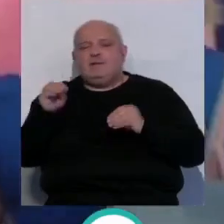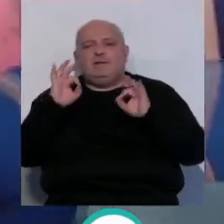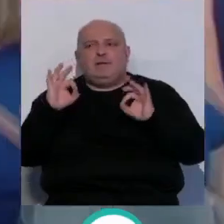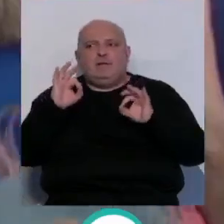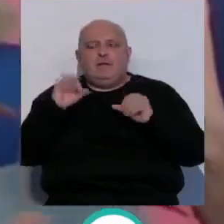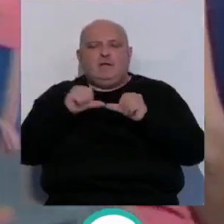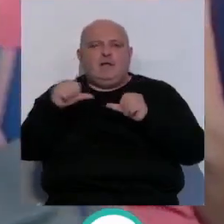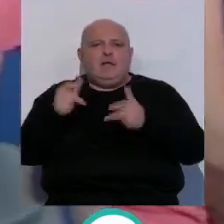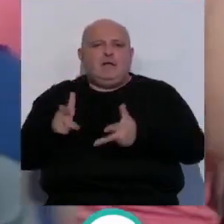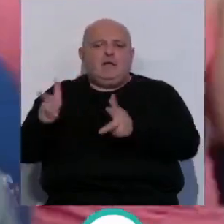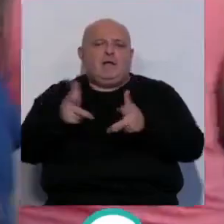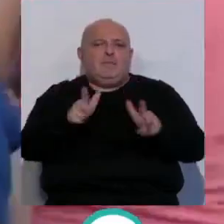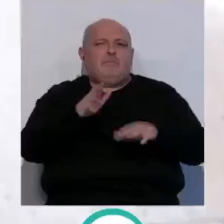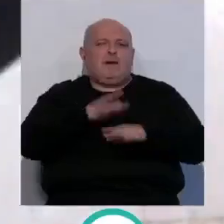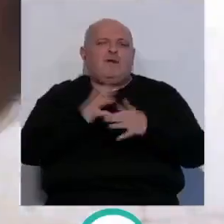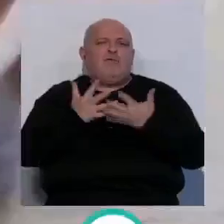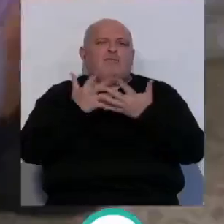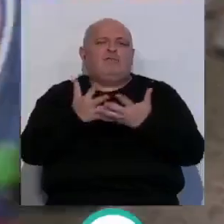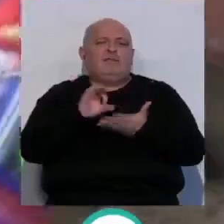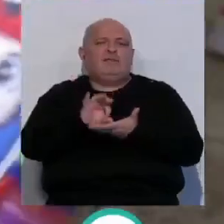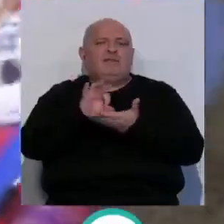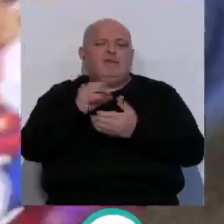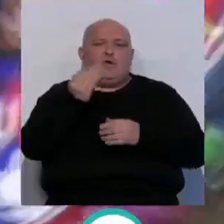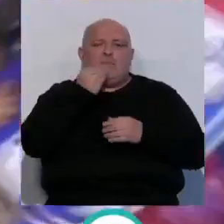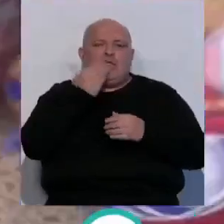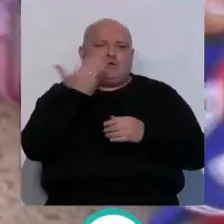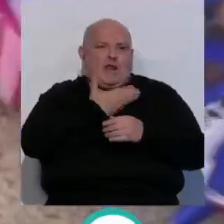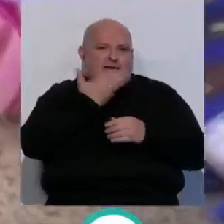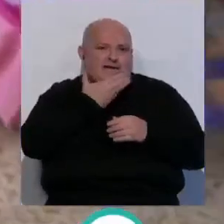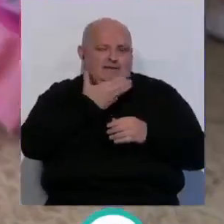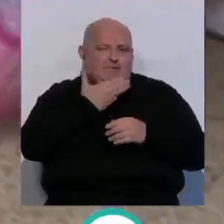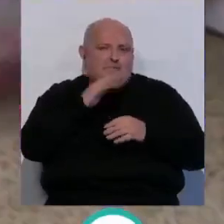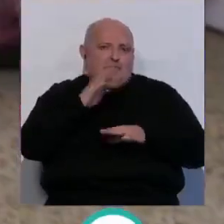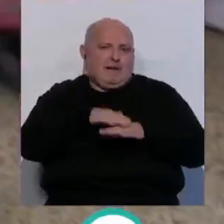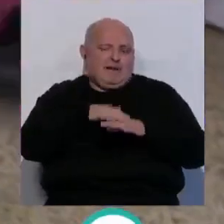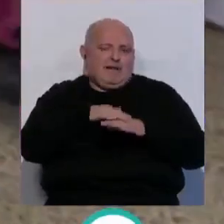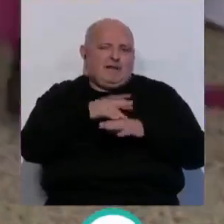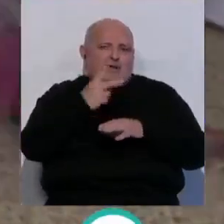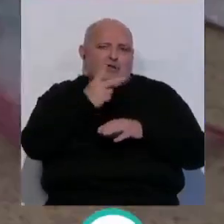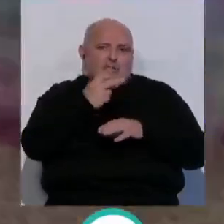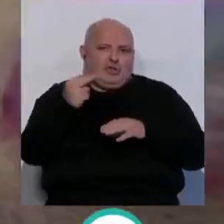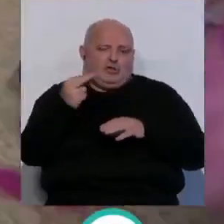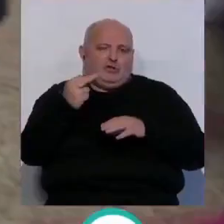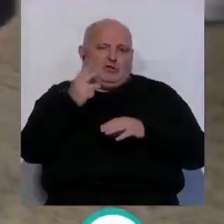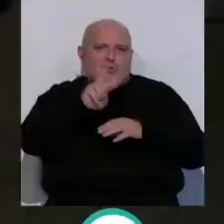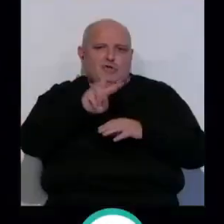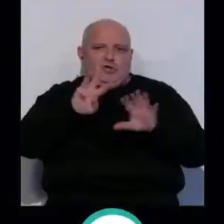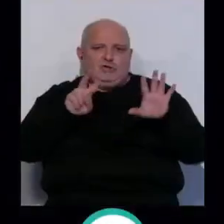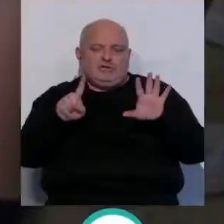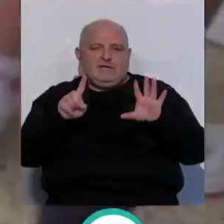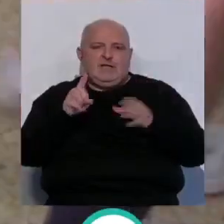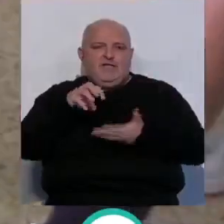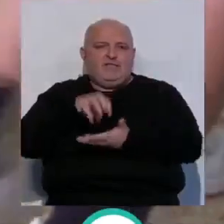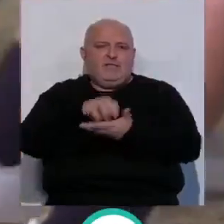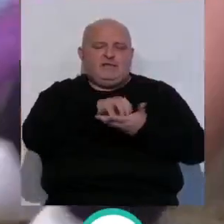autorizados para ofertar el servicio de comedor escolar para completar los 286 centros.